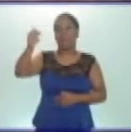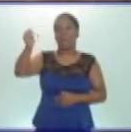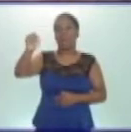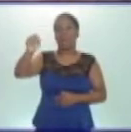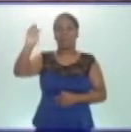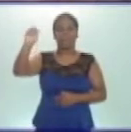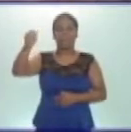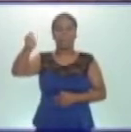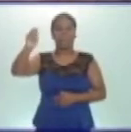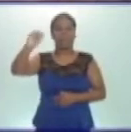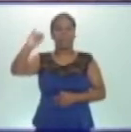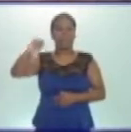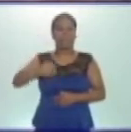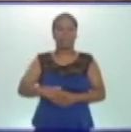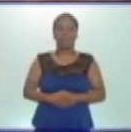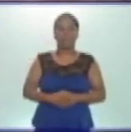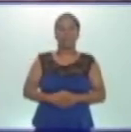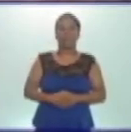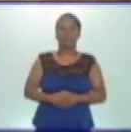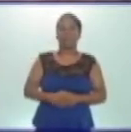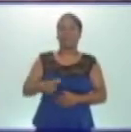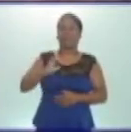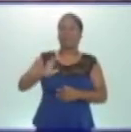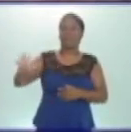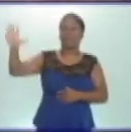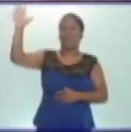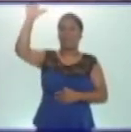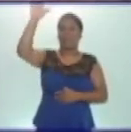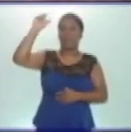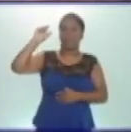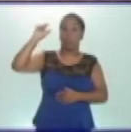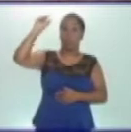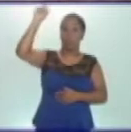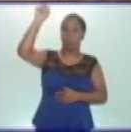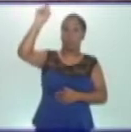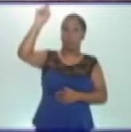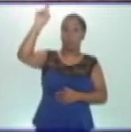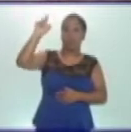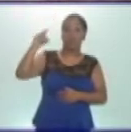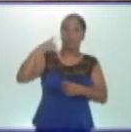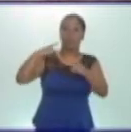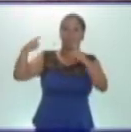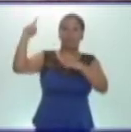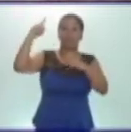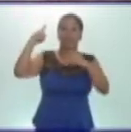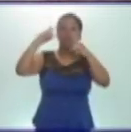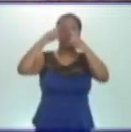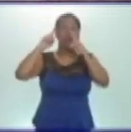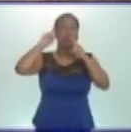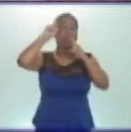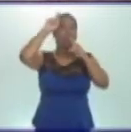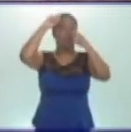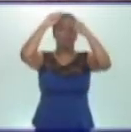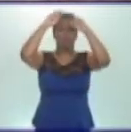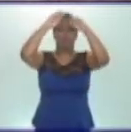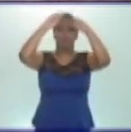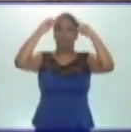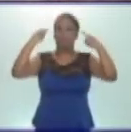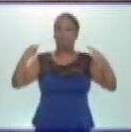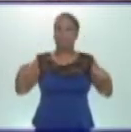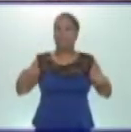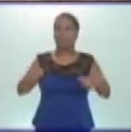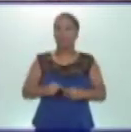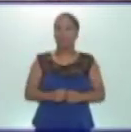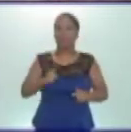En el quinto y último nivel, en lo más alto de la pirámide, se encuentran